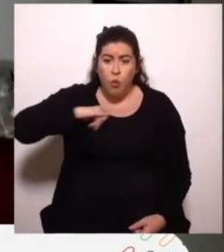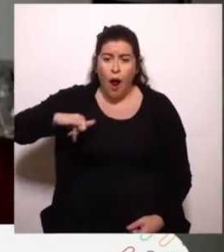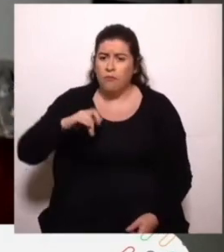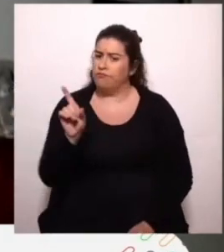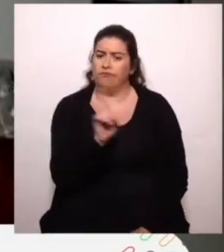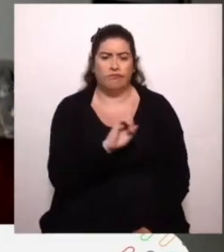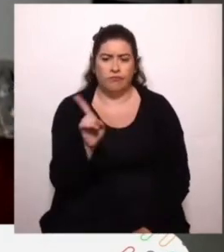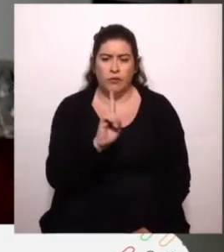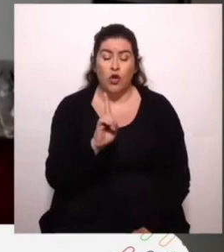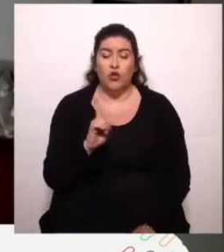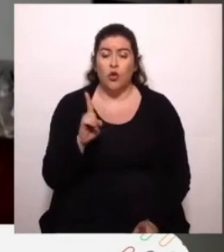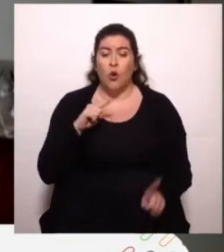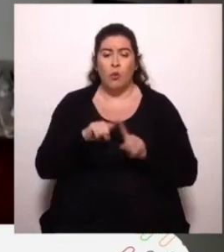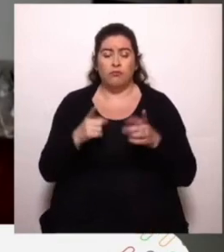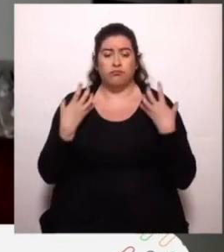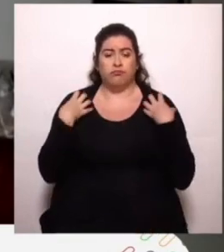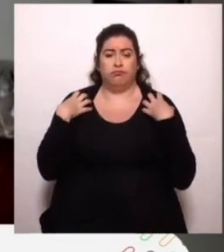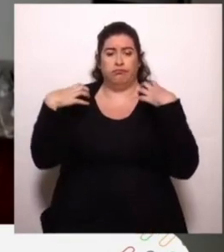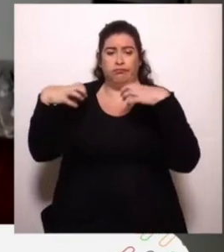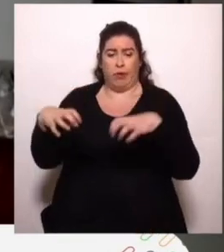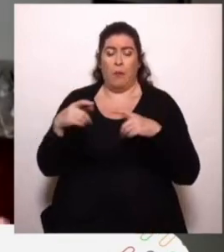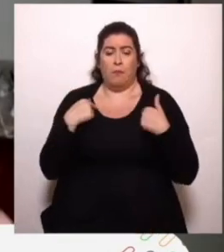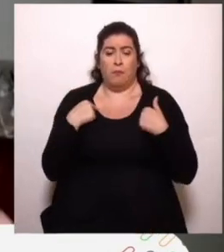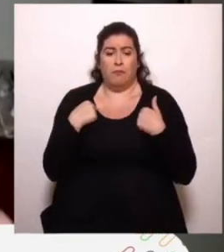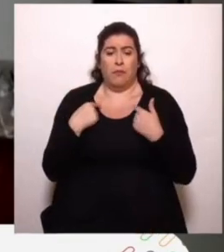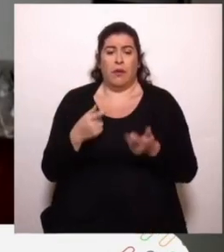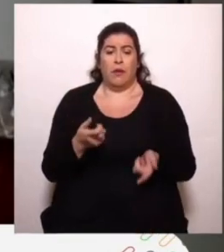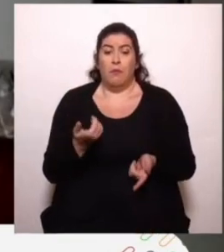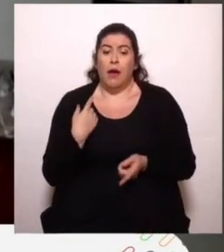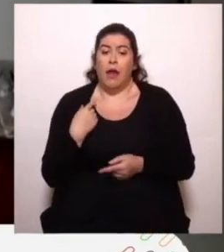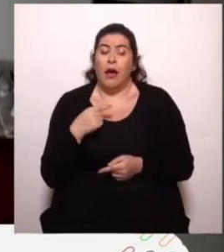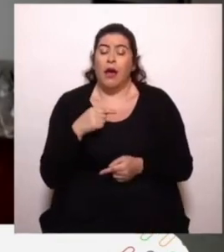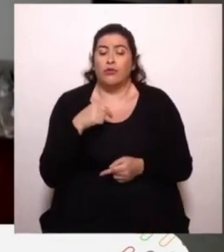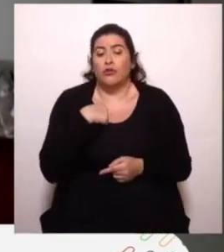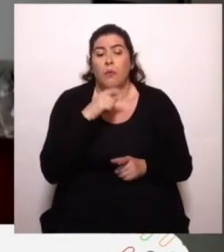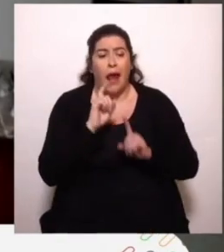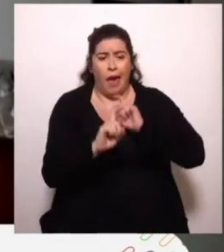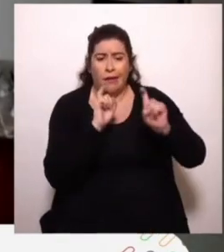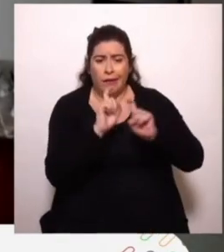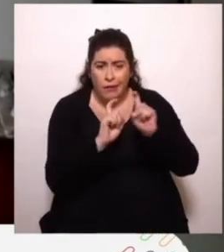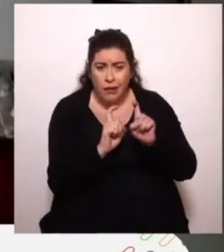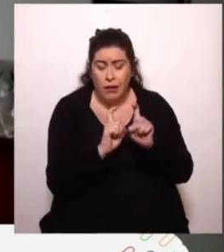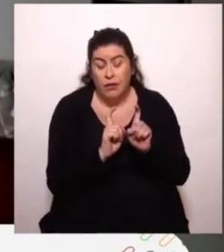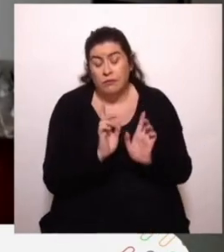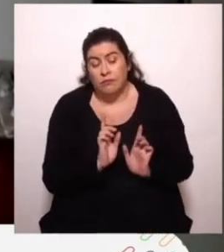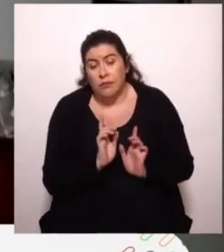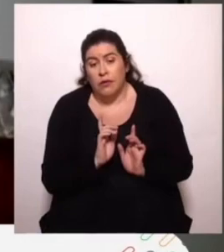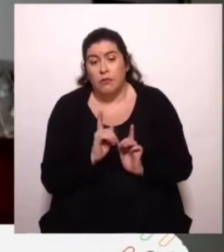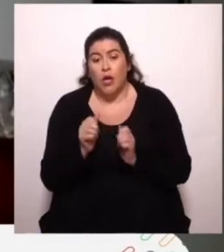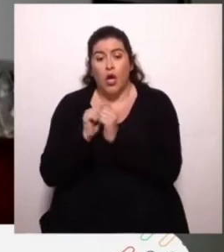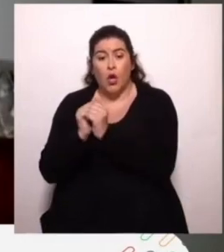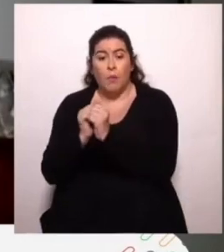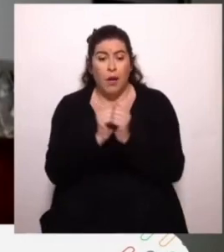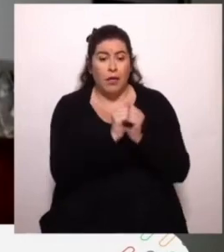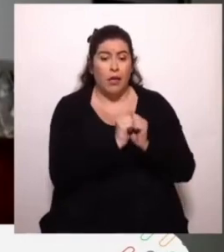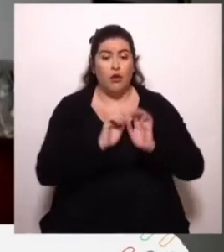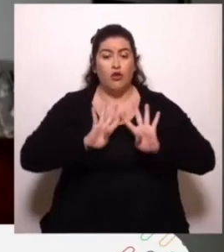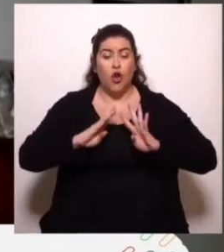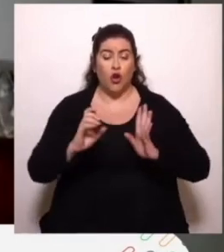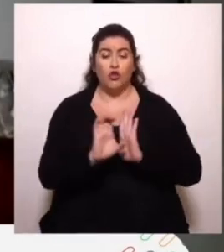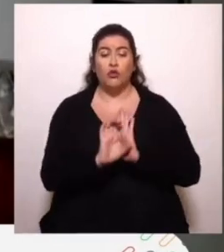dispuesto a dejar mi cargo incluso, incluso, para venir a someterme a las críticas de mis compañeras y compañeros constituyentes.